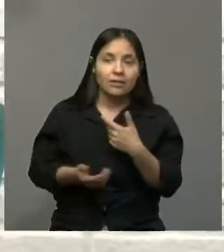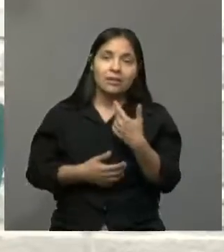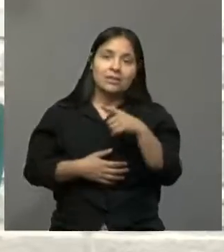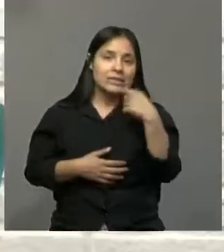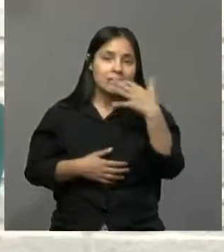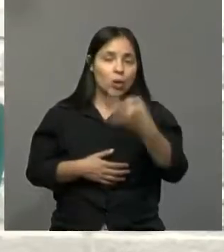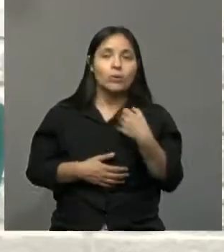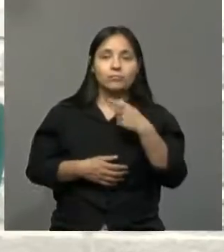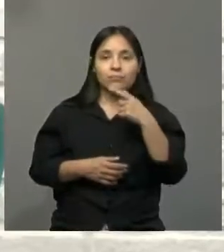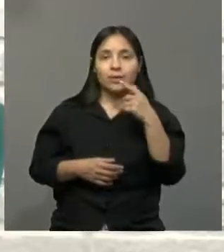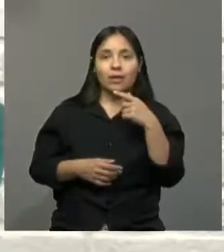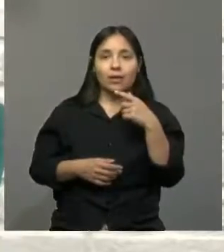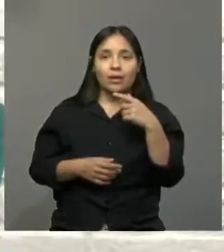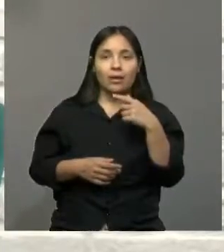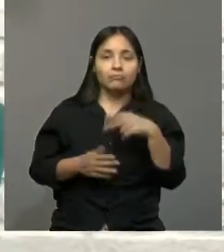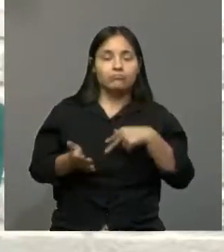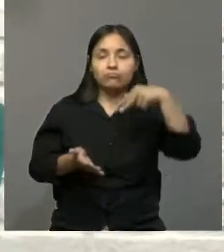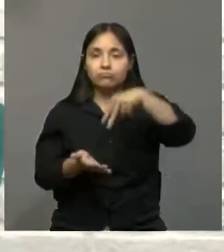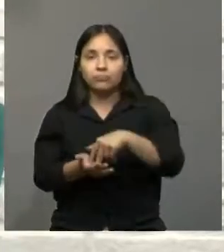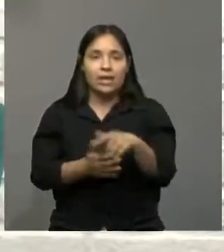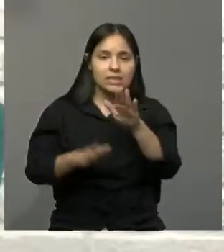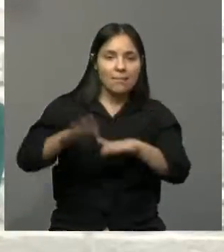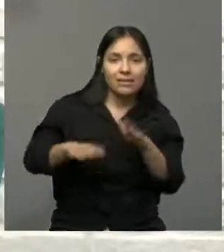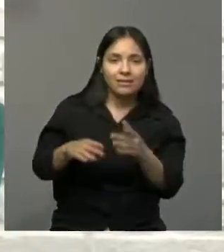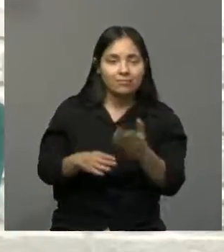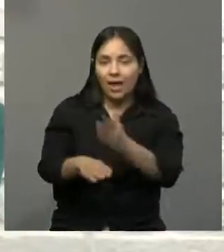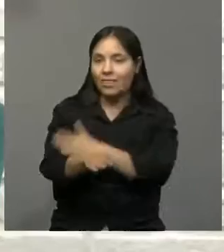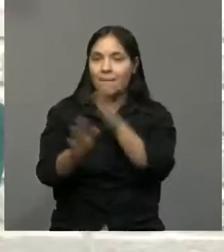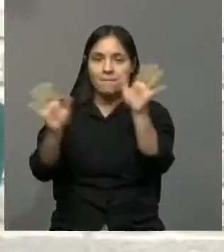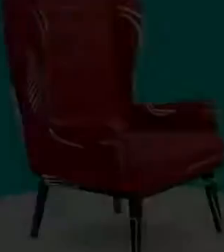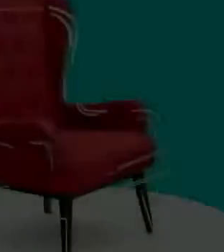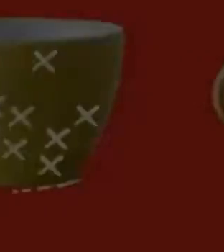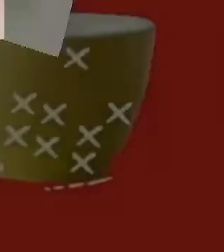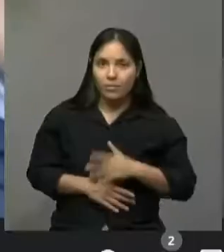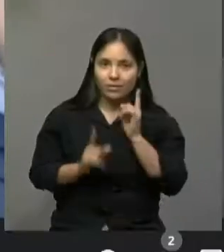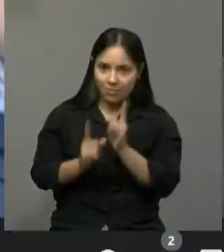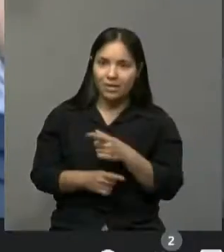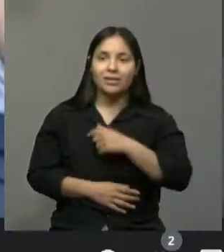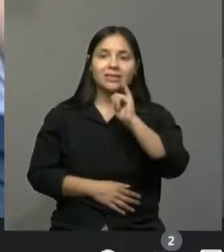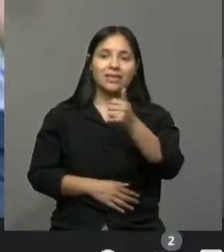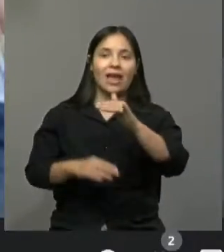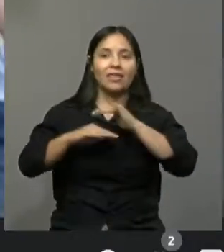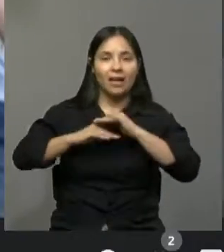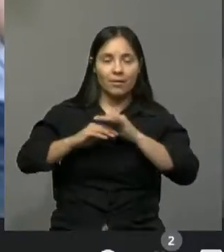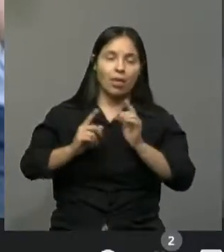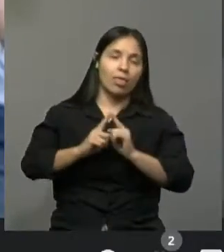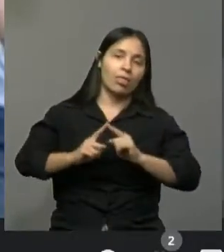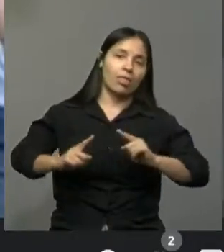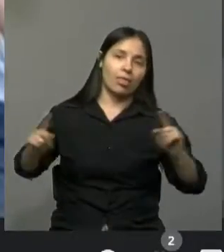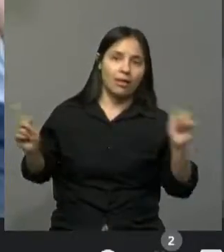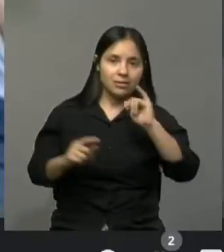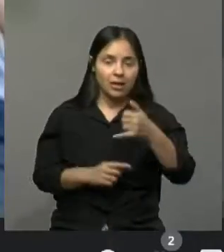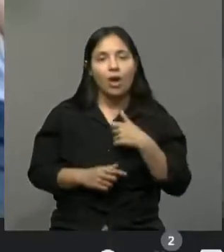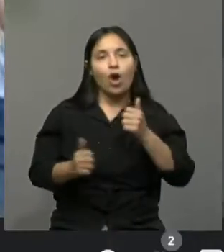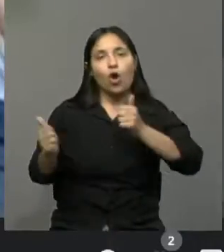subirse, empezar a zapatear, hay que estar preparada, ¿no? Claro, en realidad el entrenamiento es muy largo, vamos a